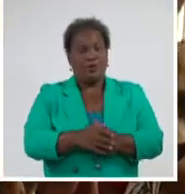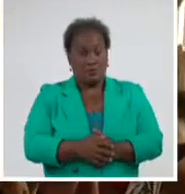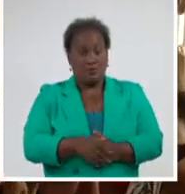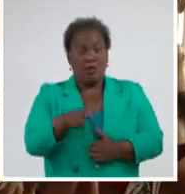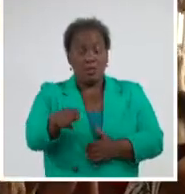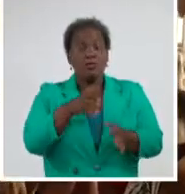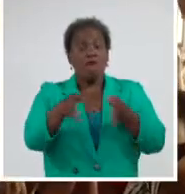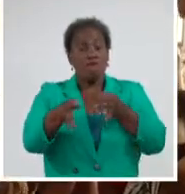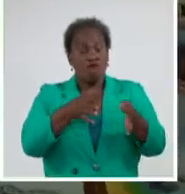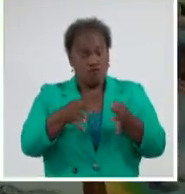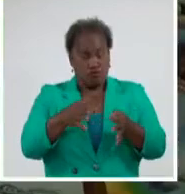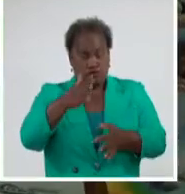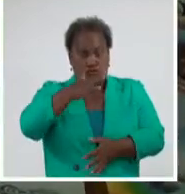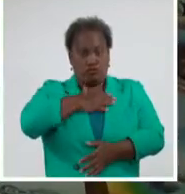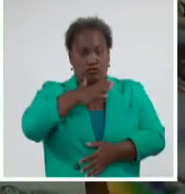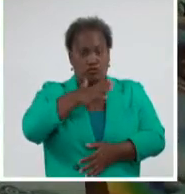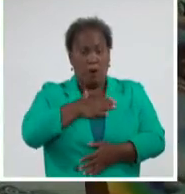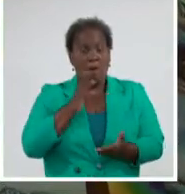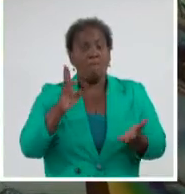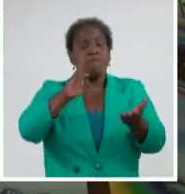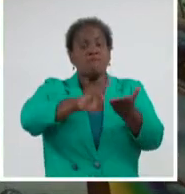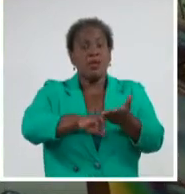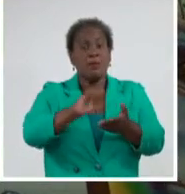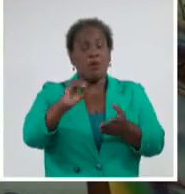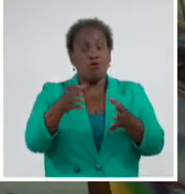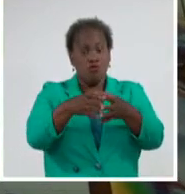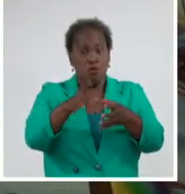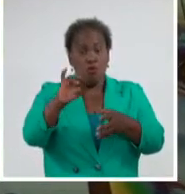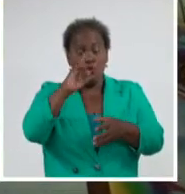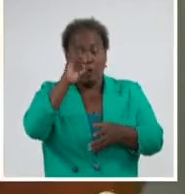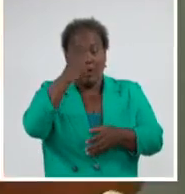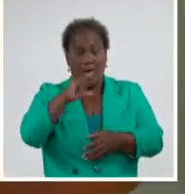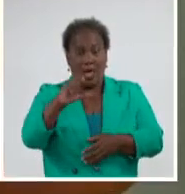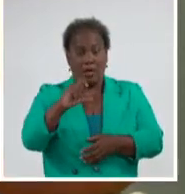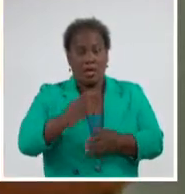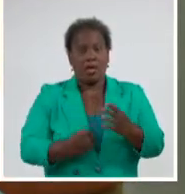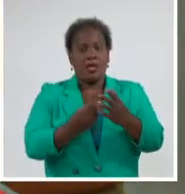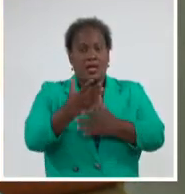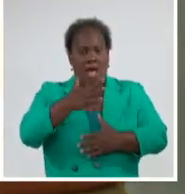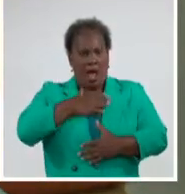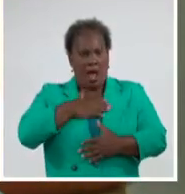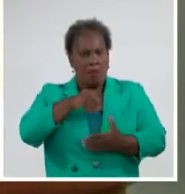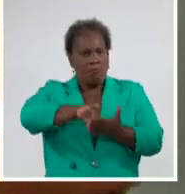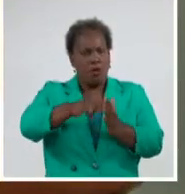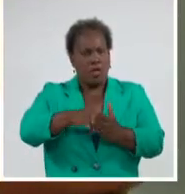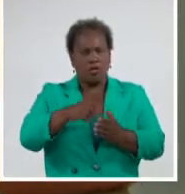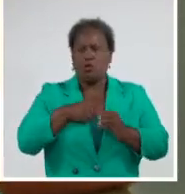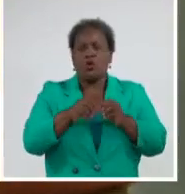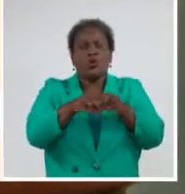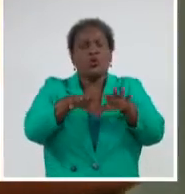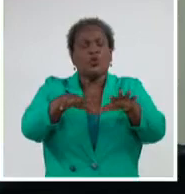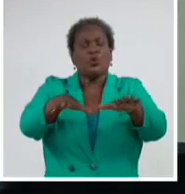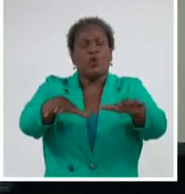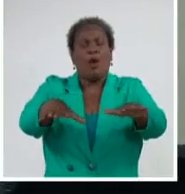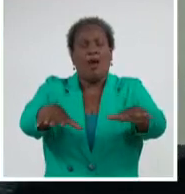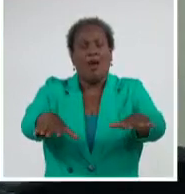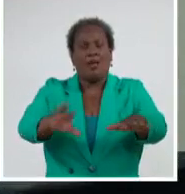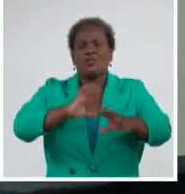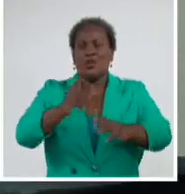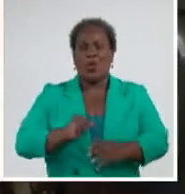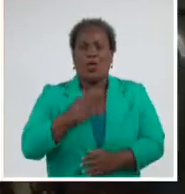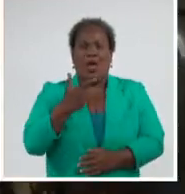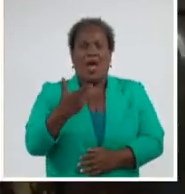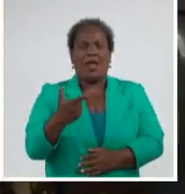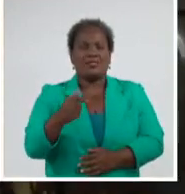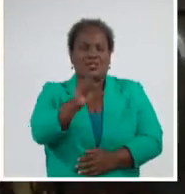funciones también de nosotros, los miembros de la UNIAC, no solo crear nuestras obras, sino expandir toda esa creación artística a la